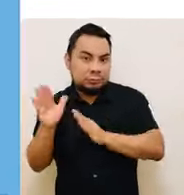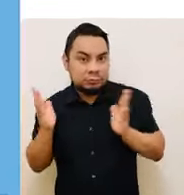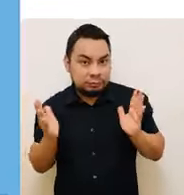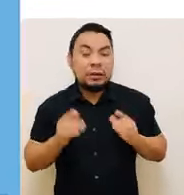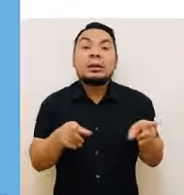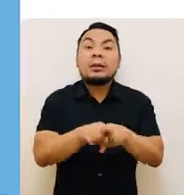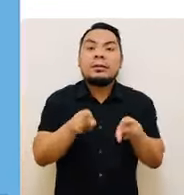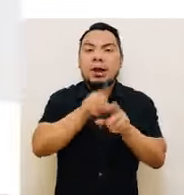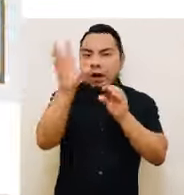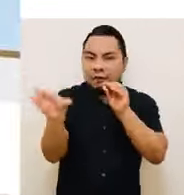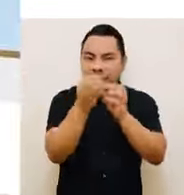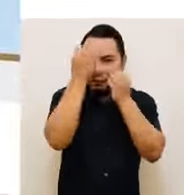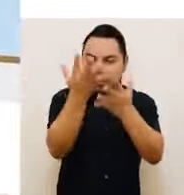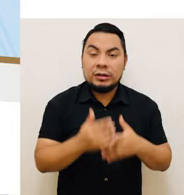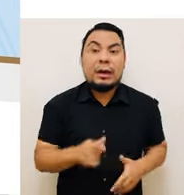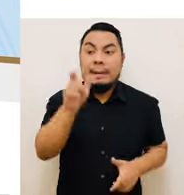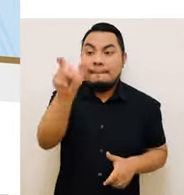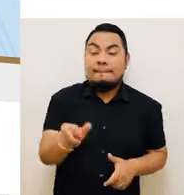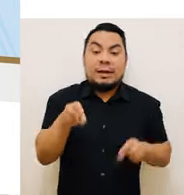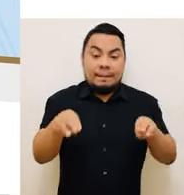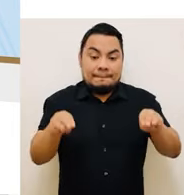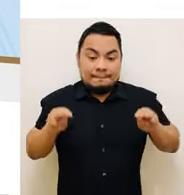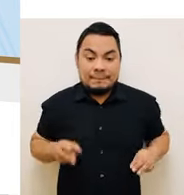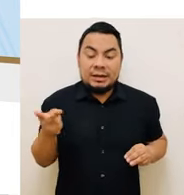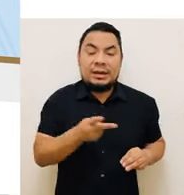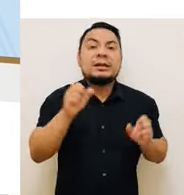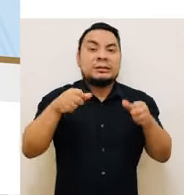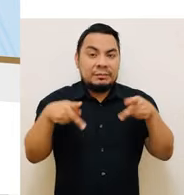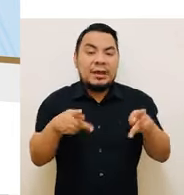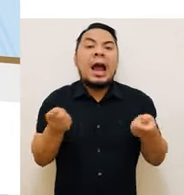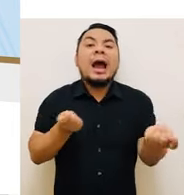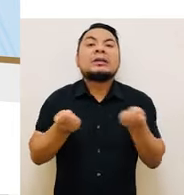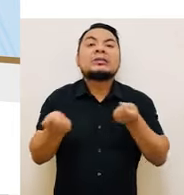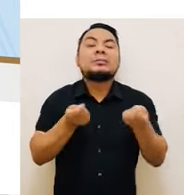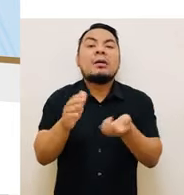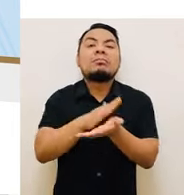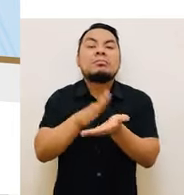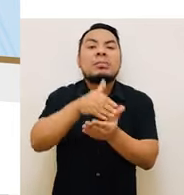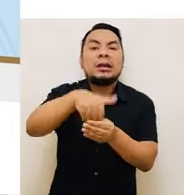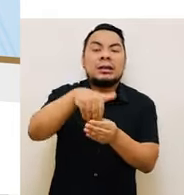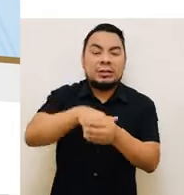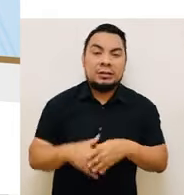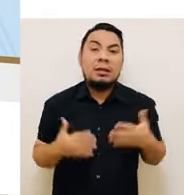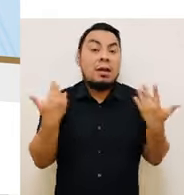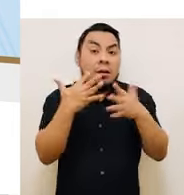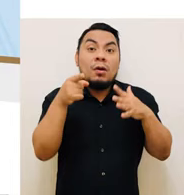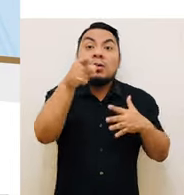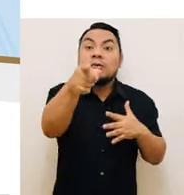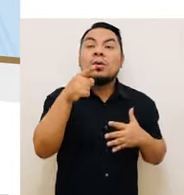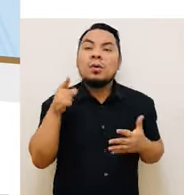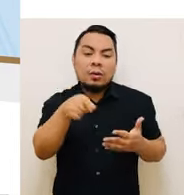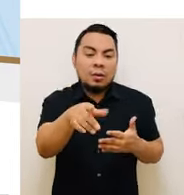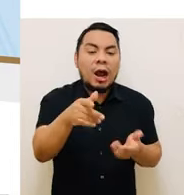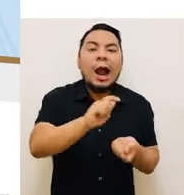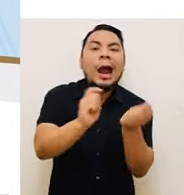complementaria. Solo los miembros de mesa están autorizados a administrar el material electoral. En ningún caso podrás